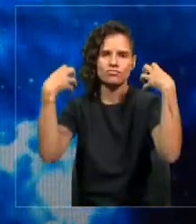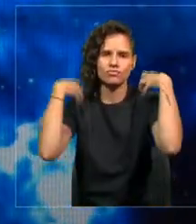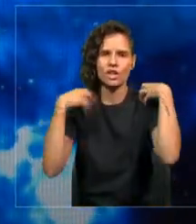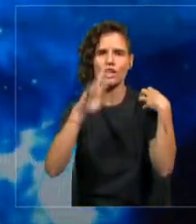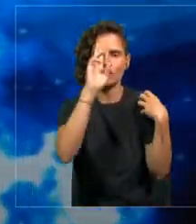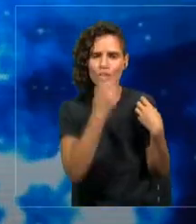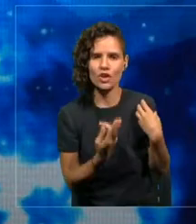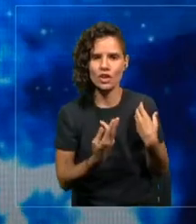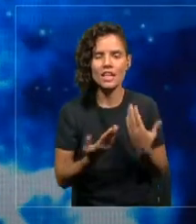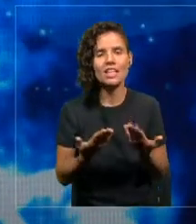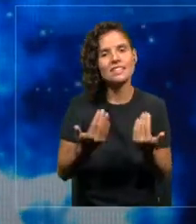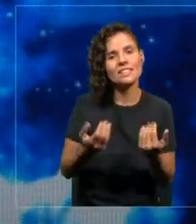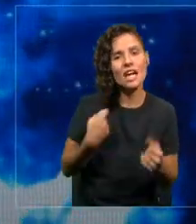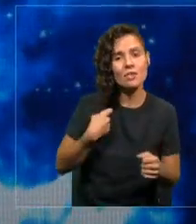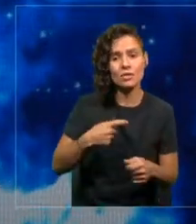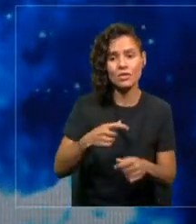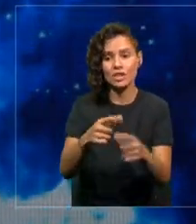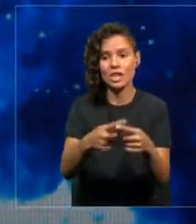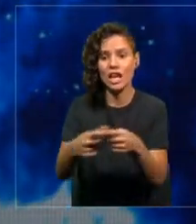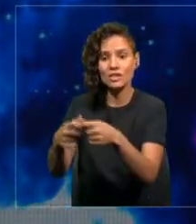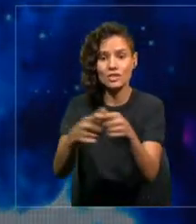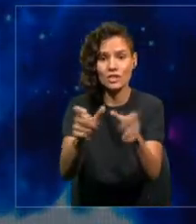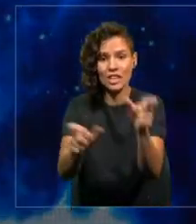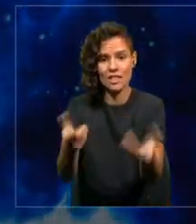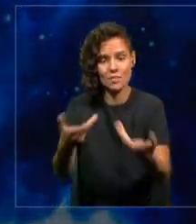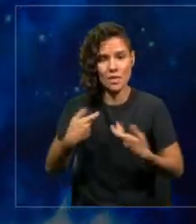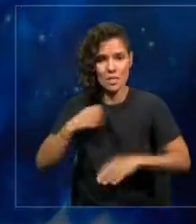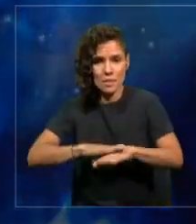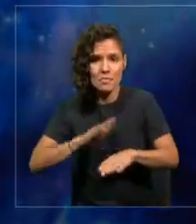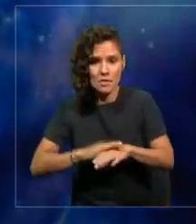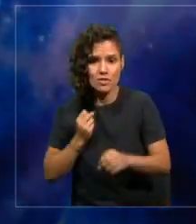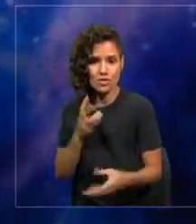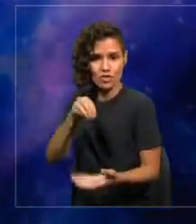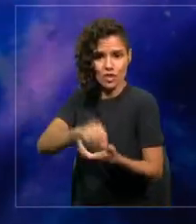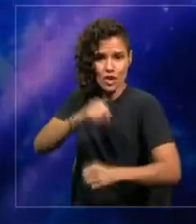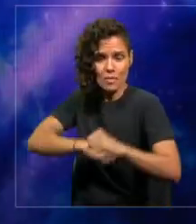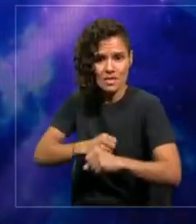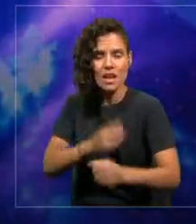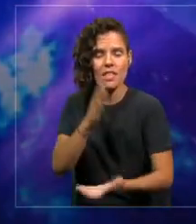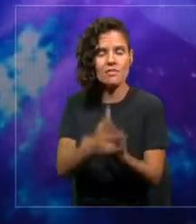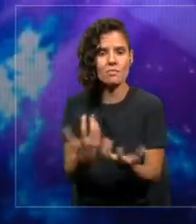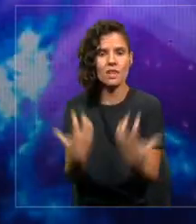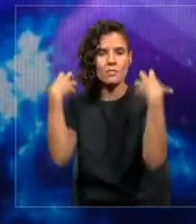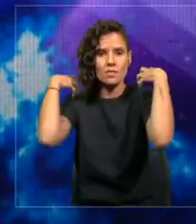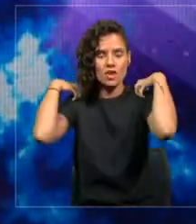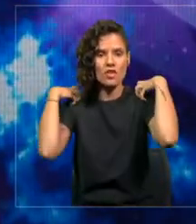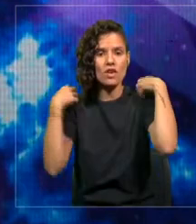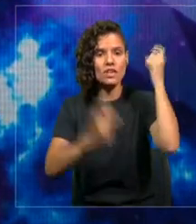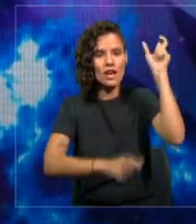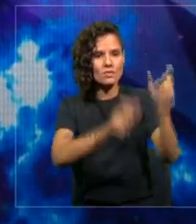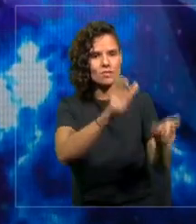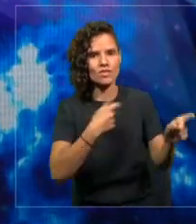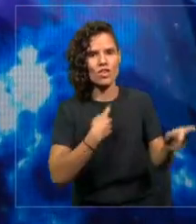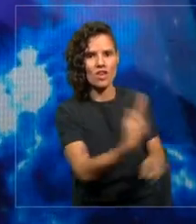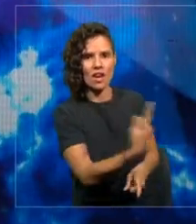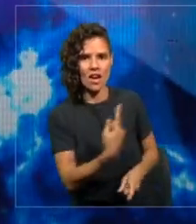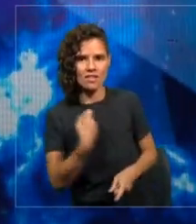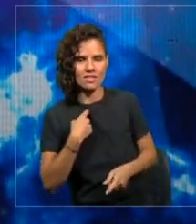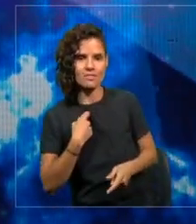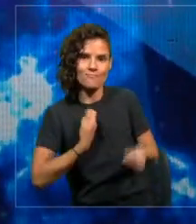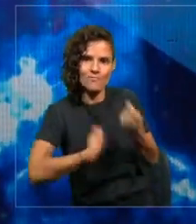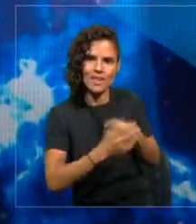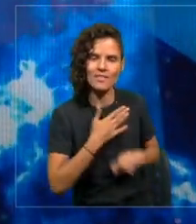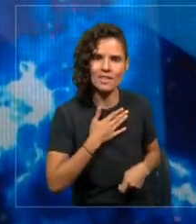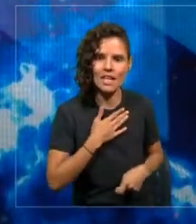licencia para operar de la sociedad en la que estamos y tenemos que ser responsables con nuestros consumidores, con la sociedad